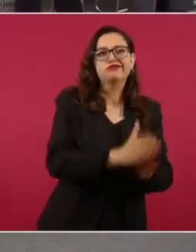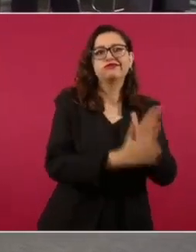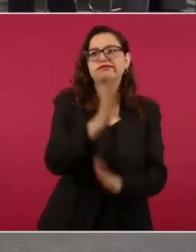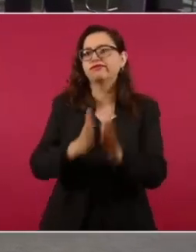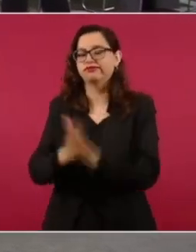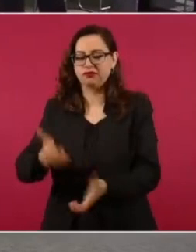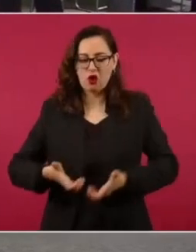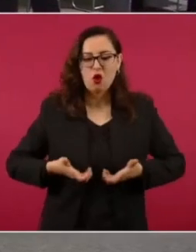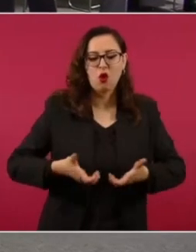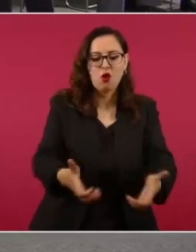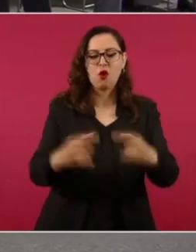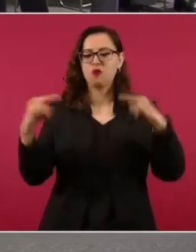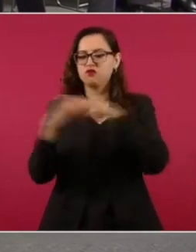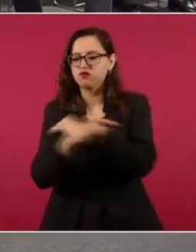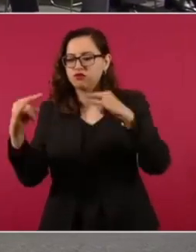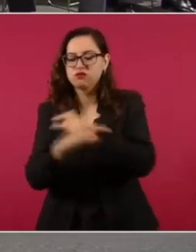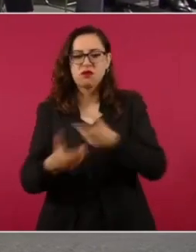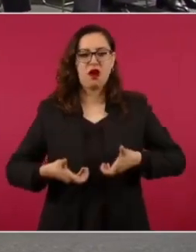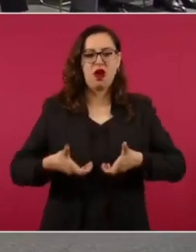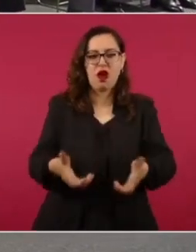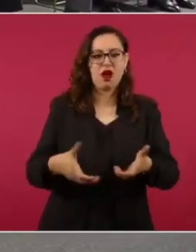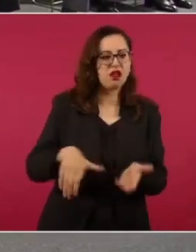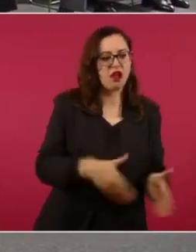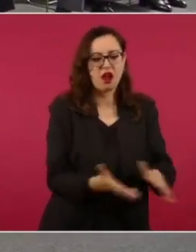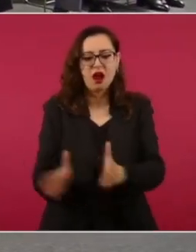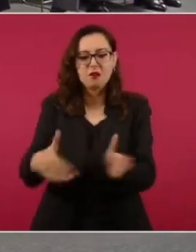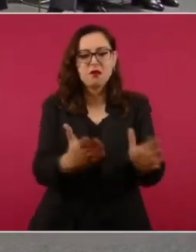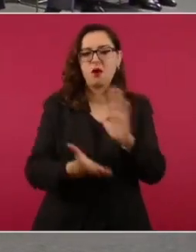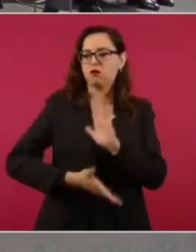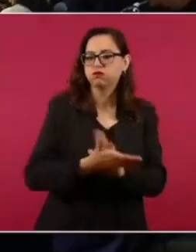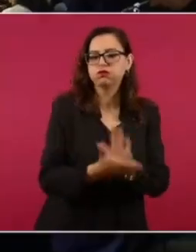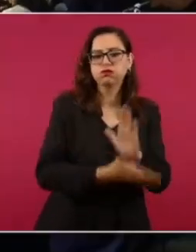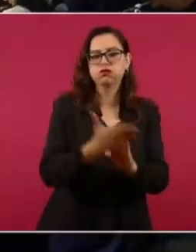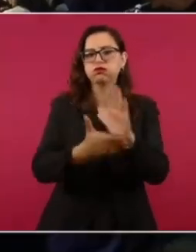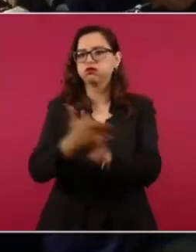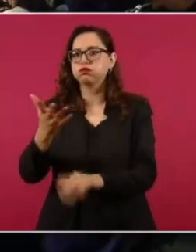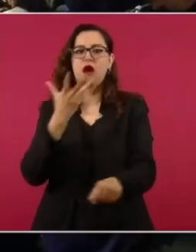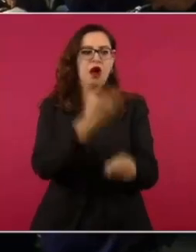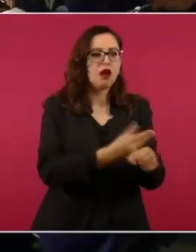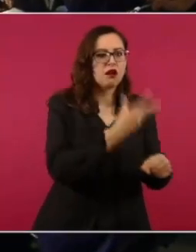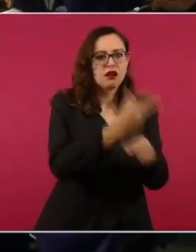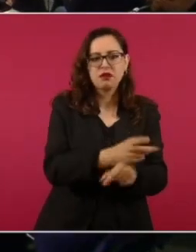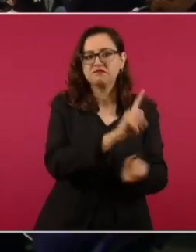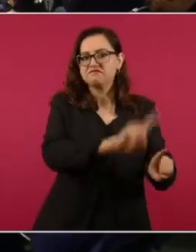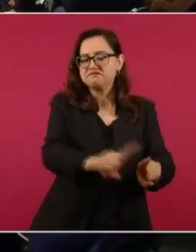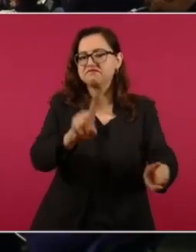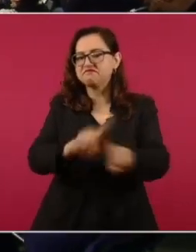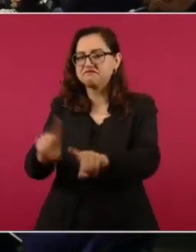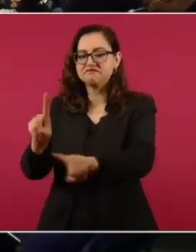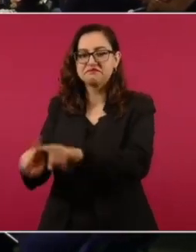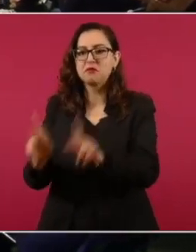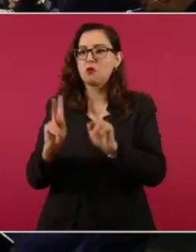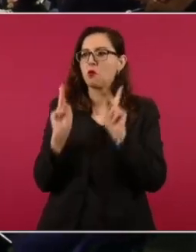carreteras, los que trabajan en el mantenimiento de